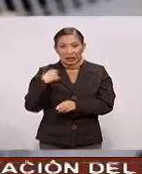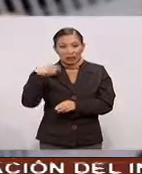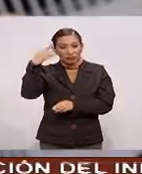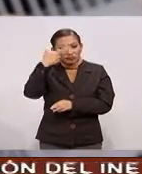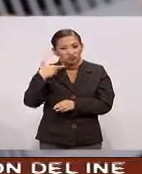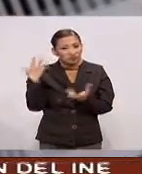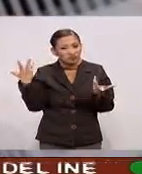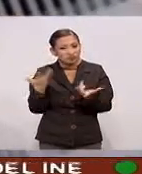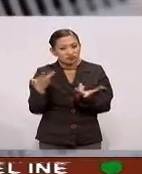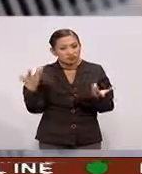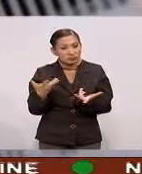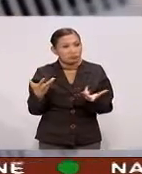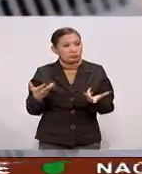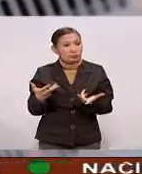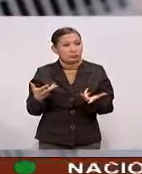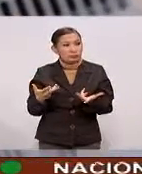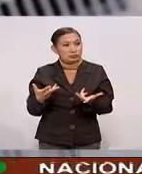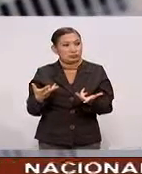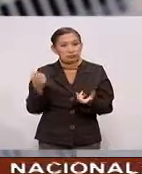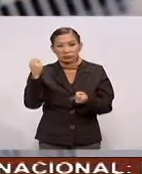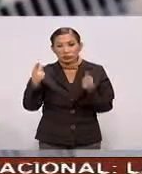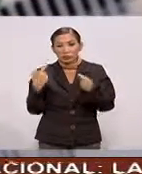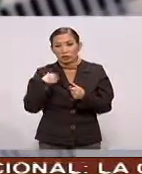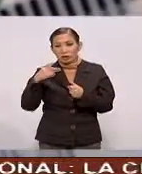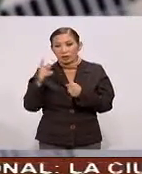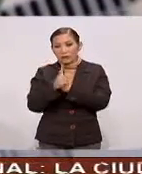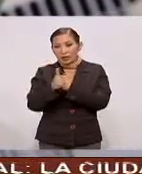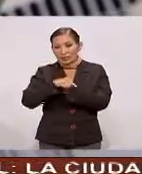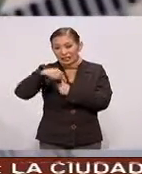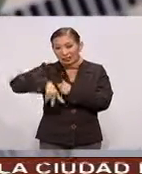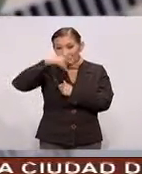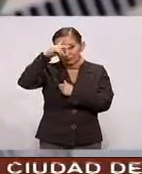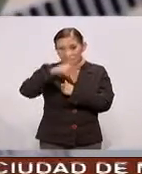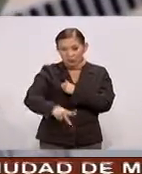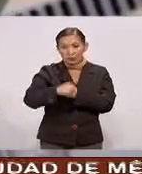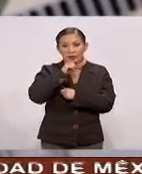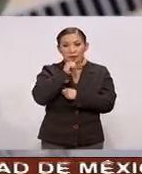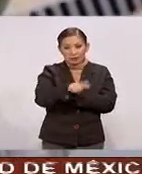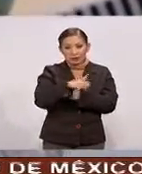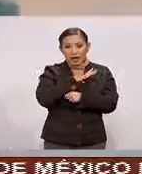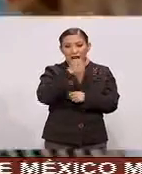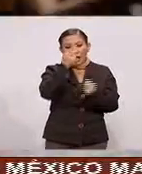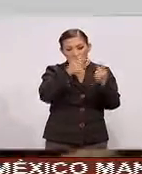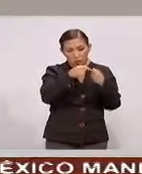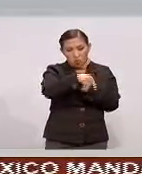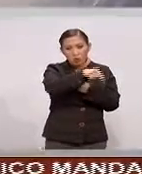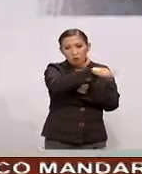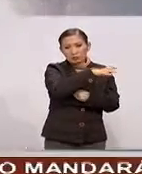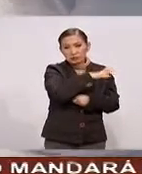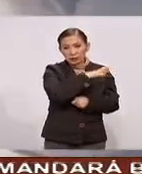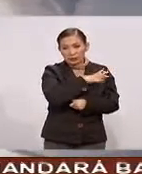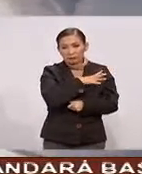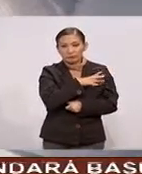realizado En algunas partes Del mundo Aquí en México También ya se ha hecho Algo así Pero